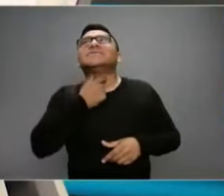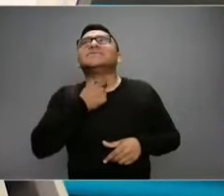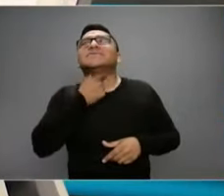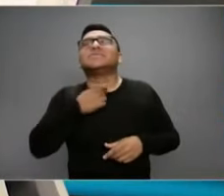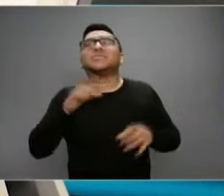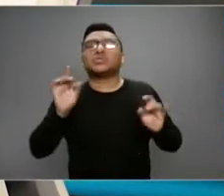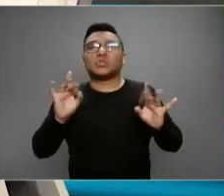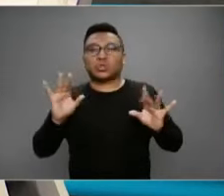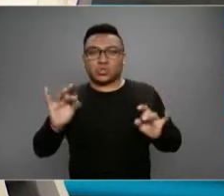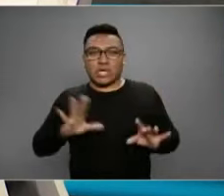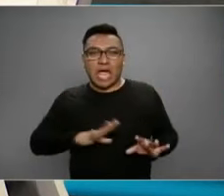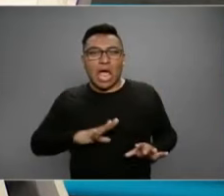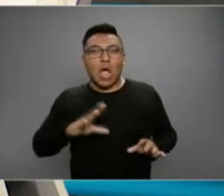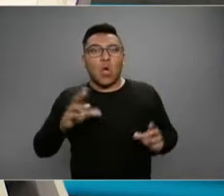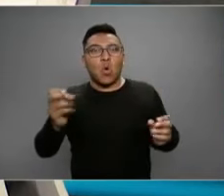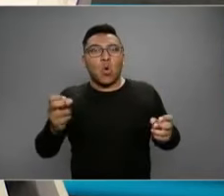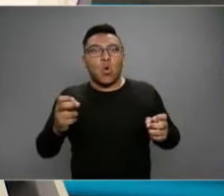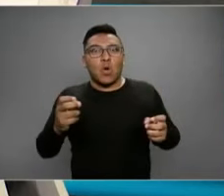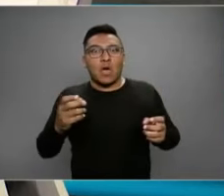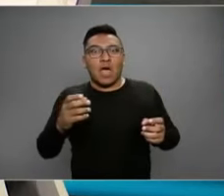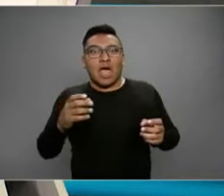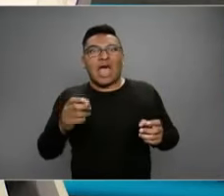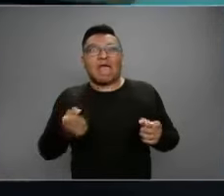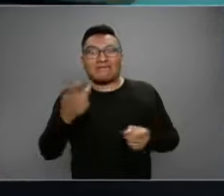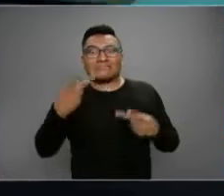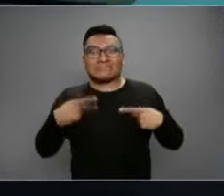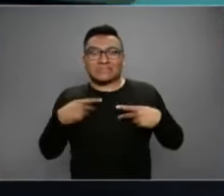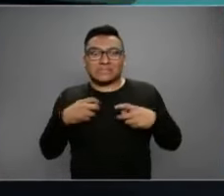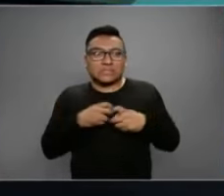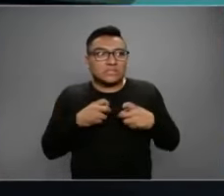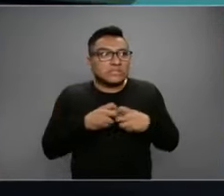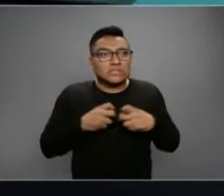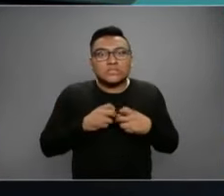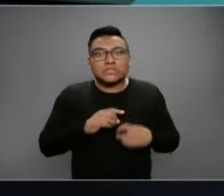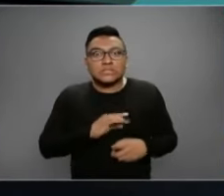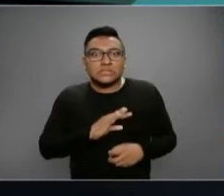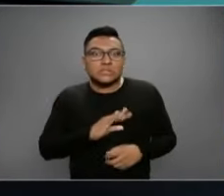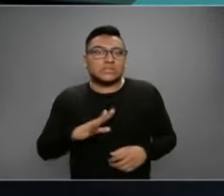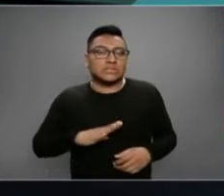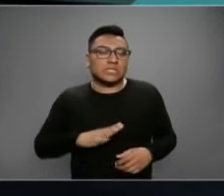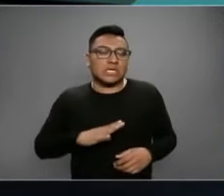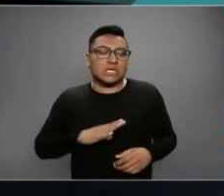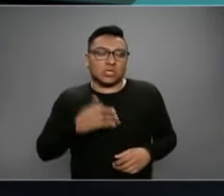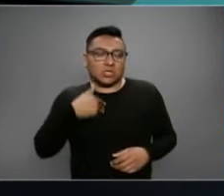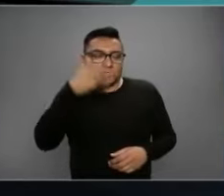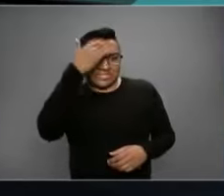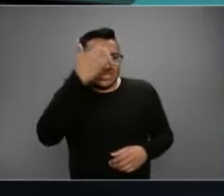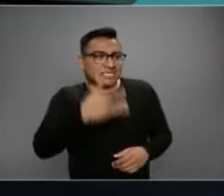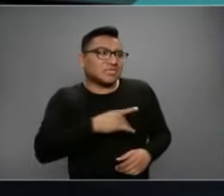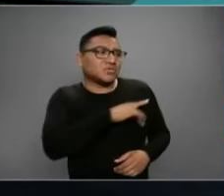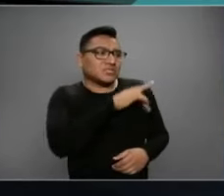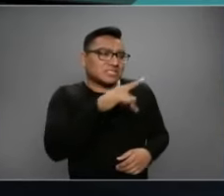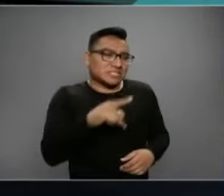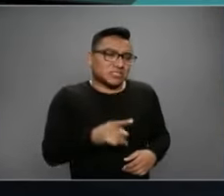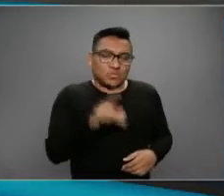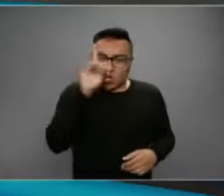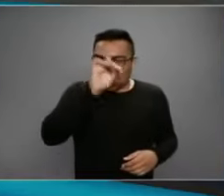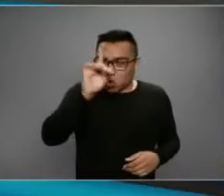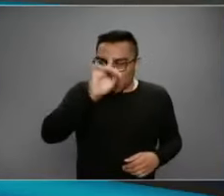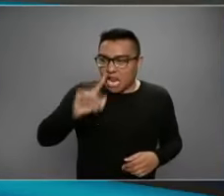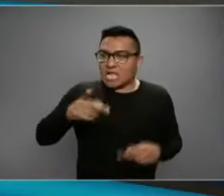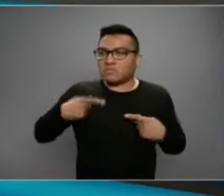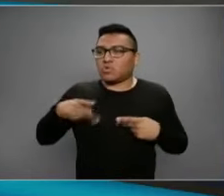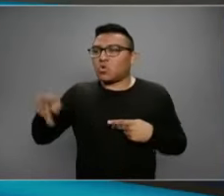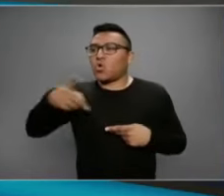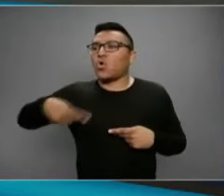ya puede entrar en pánico. O sea, digamos, sé que no es lo que ustedes recomiendan a la gente que entre